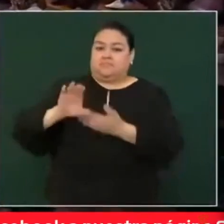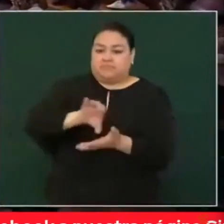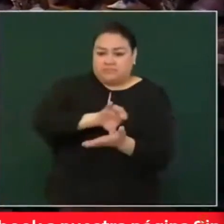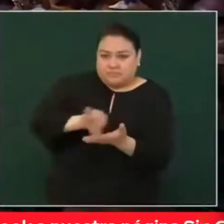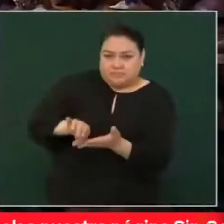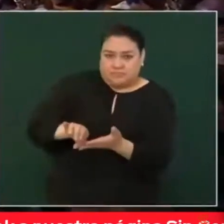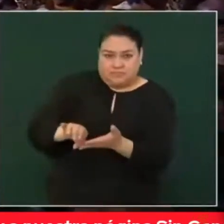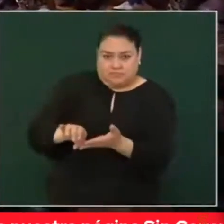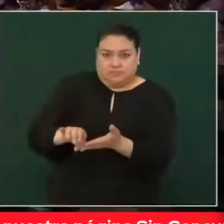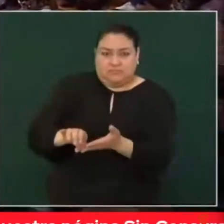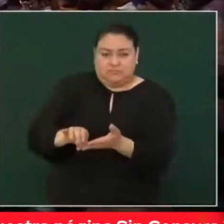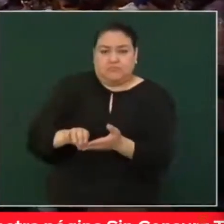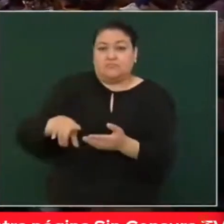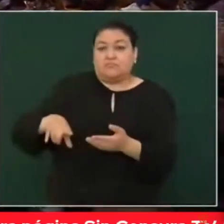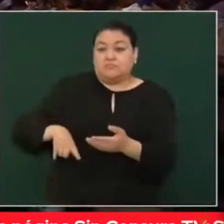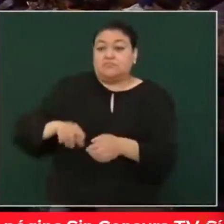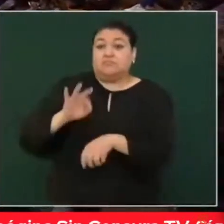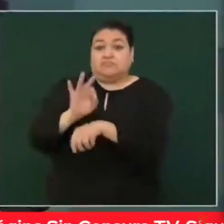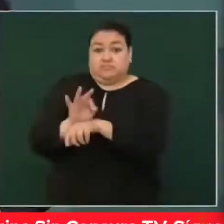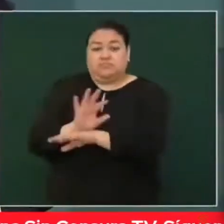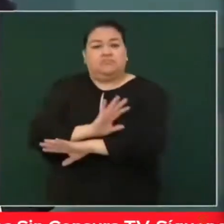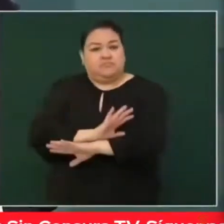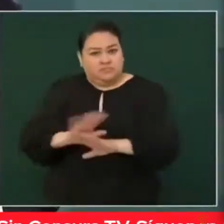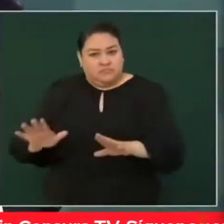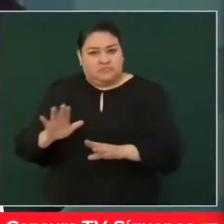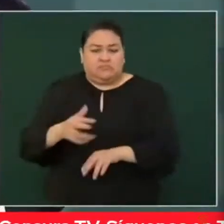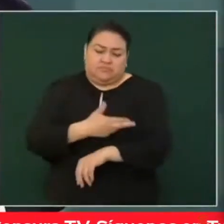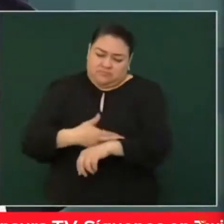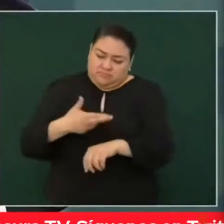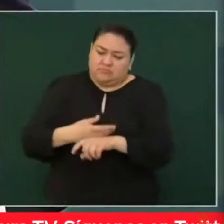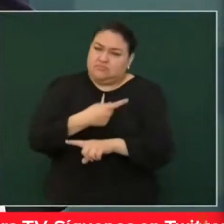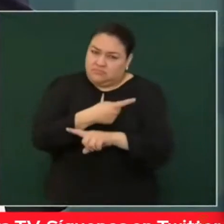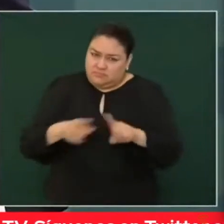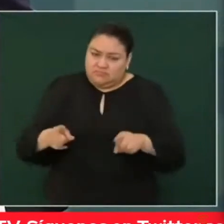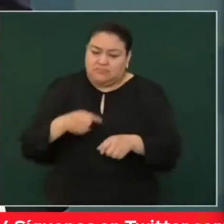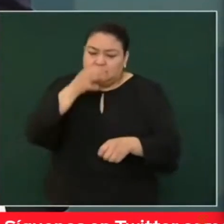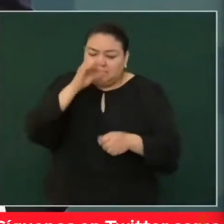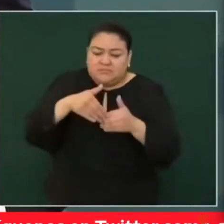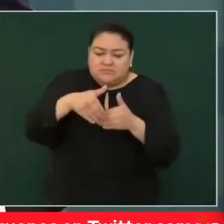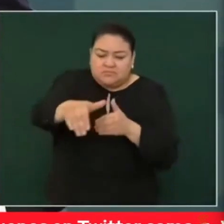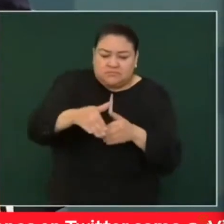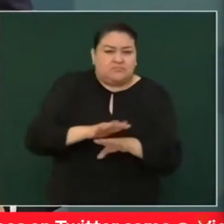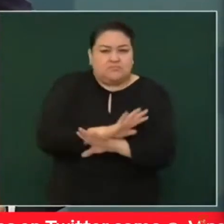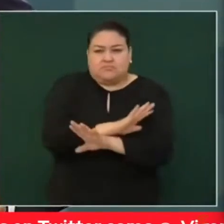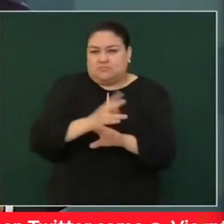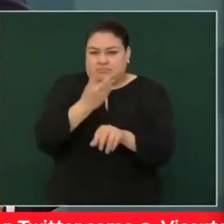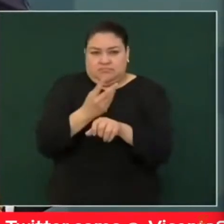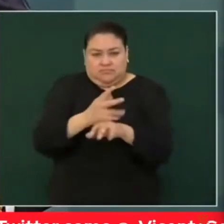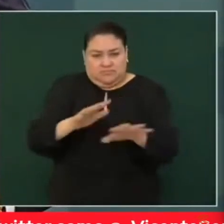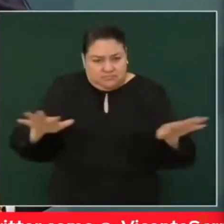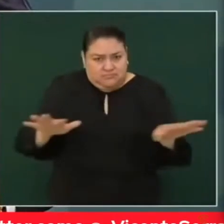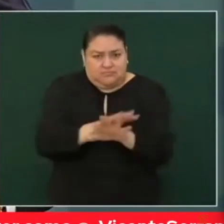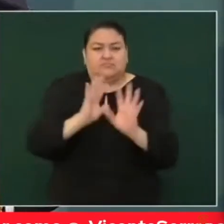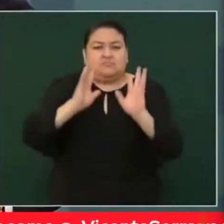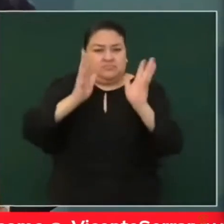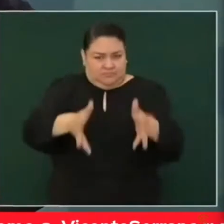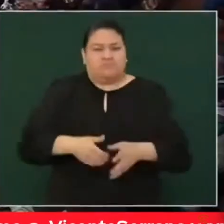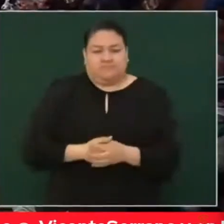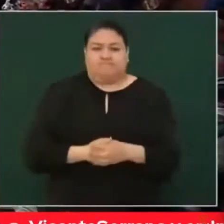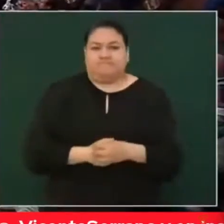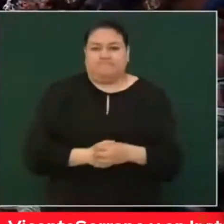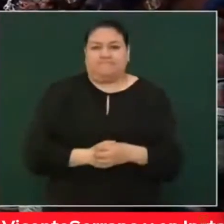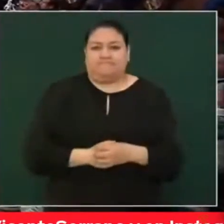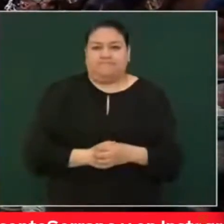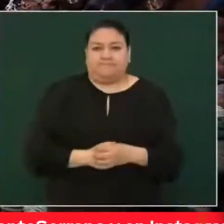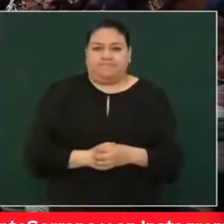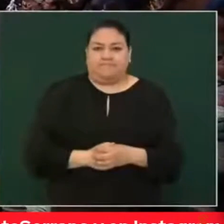apalancamiento por parte del Estado ya generarán otro tipo de condiciones que en el corto plazo se empezarán a ver beneficios de inversión por parte de la empresa.